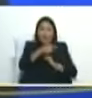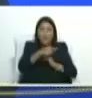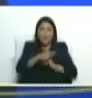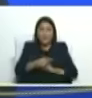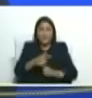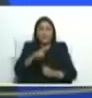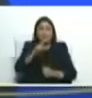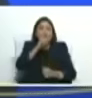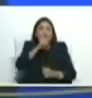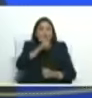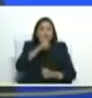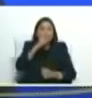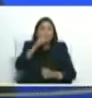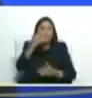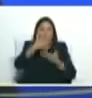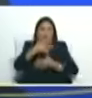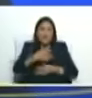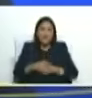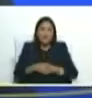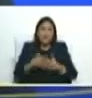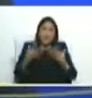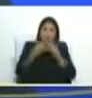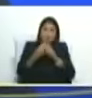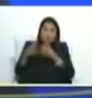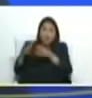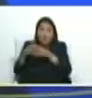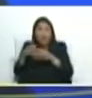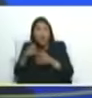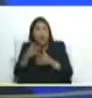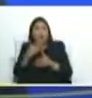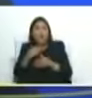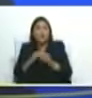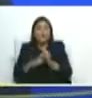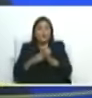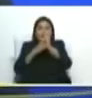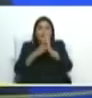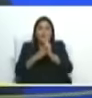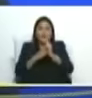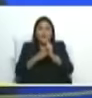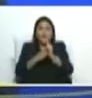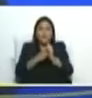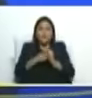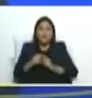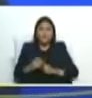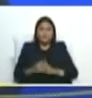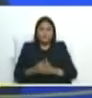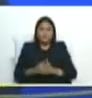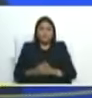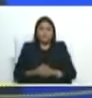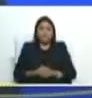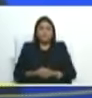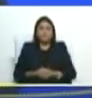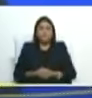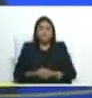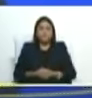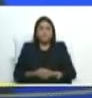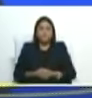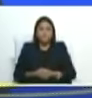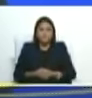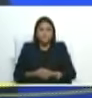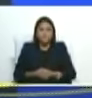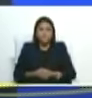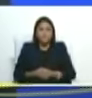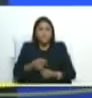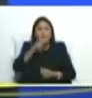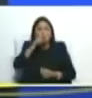Nicolás Maduro junto a un grupo de líderes de la juventud líderes sindicales compañero